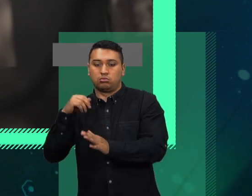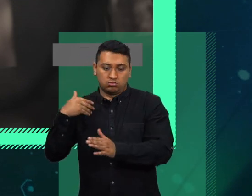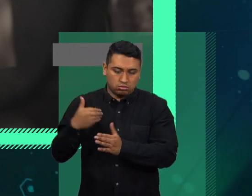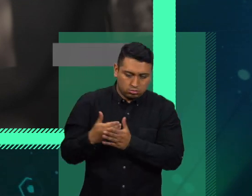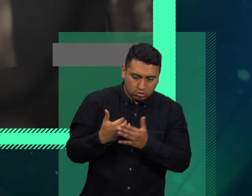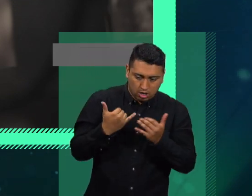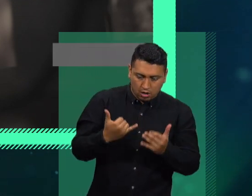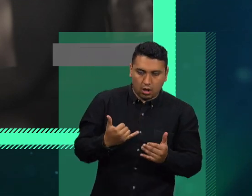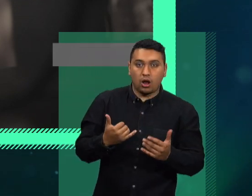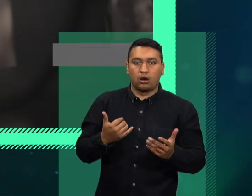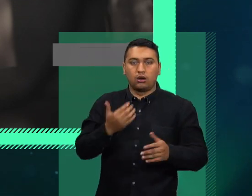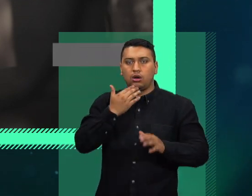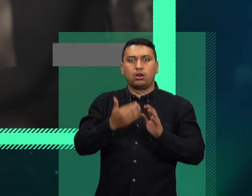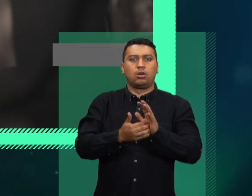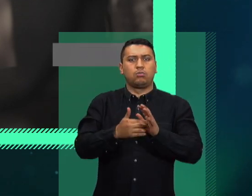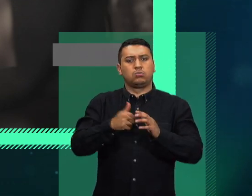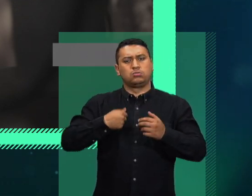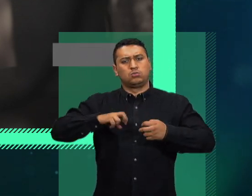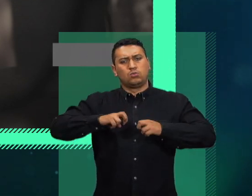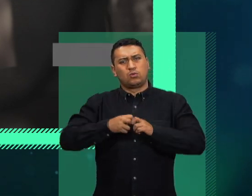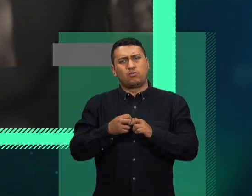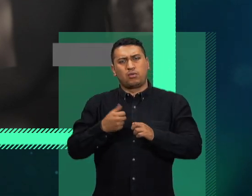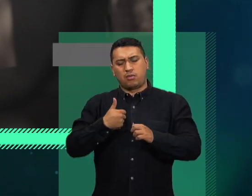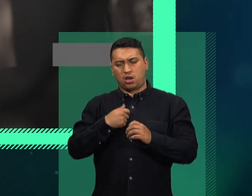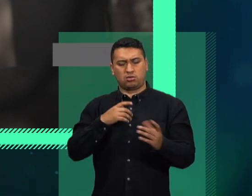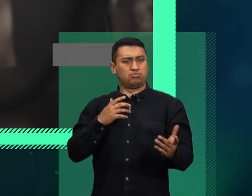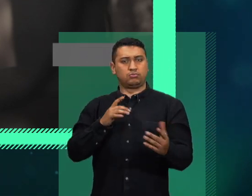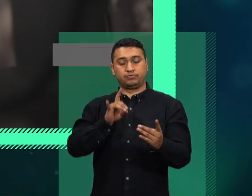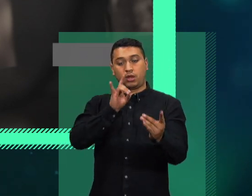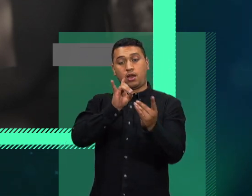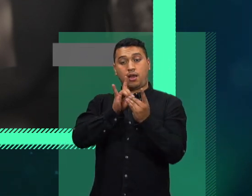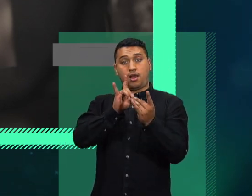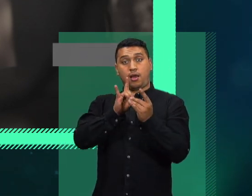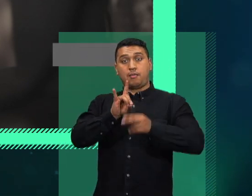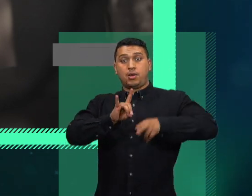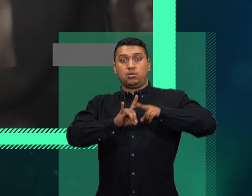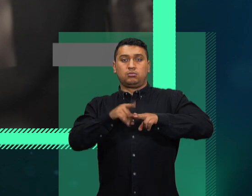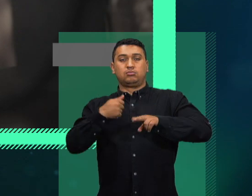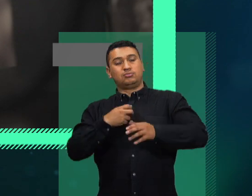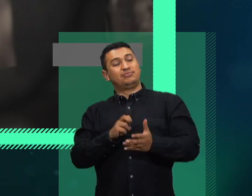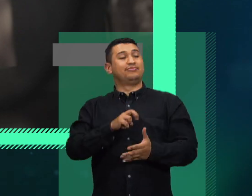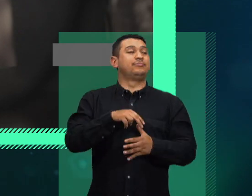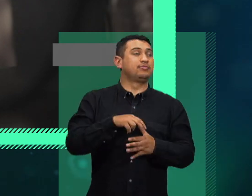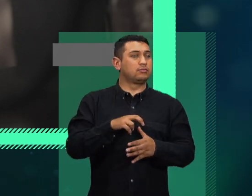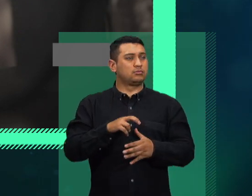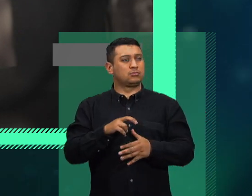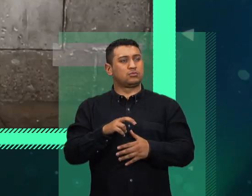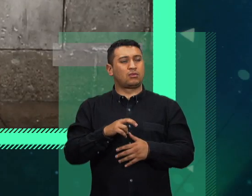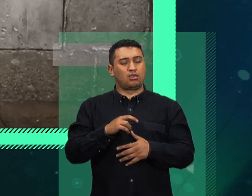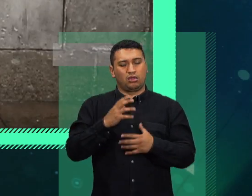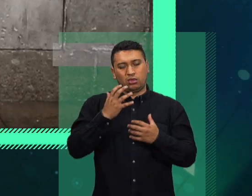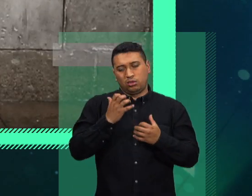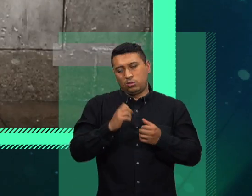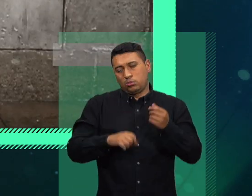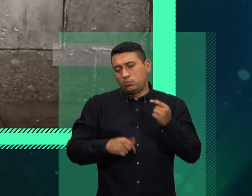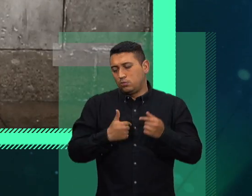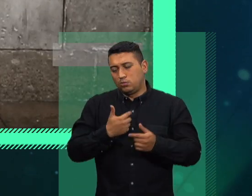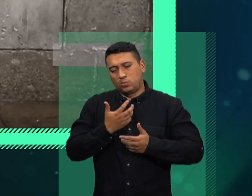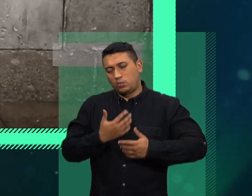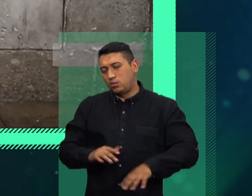problemas, por ejemplo, para pararme de la cama, problemas de motivación, problemas para sentir goce o sentir tristeza,